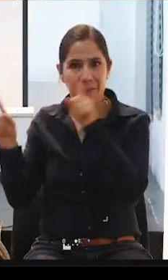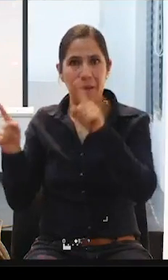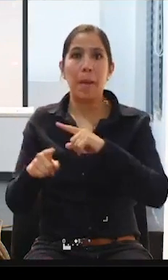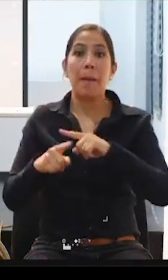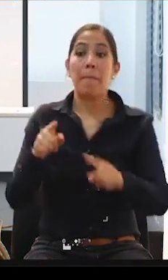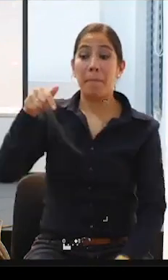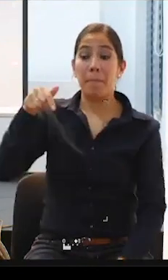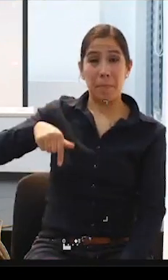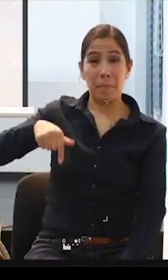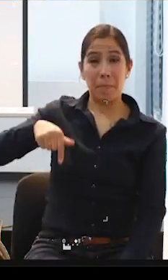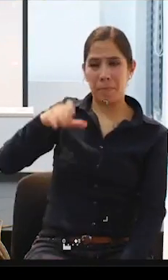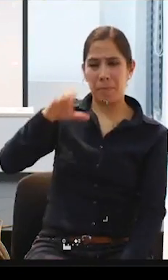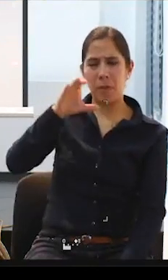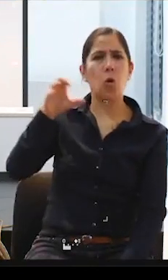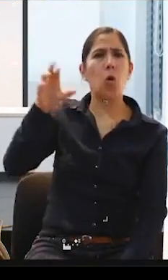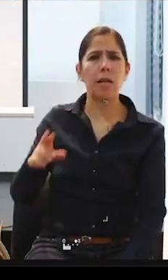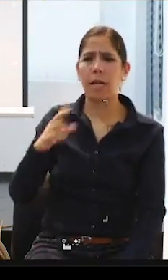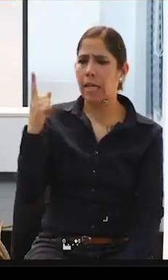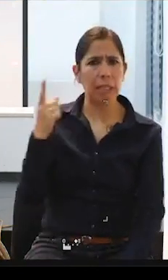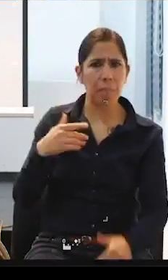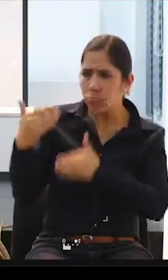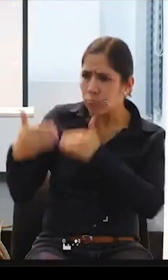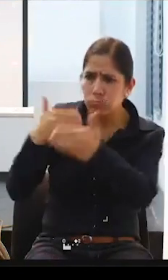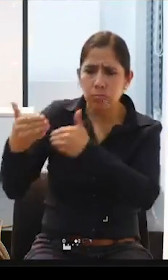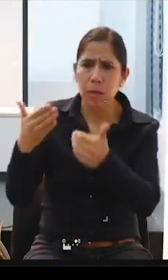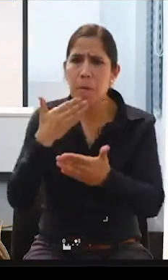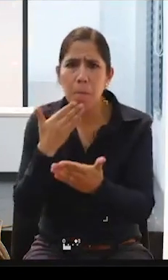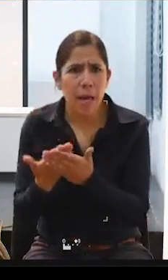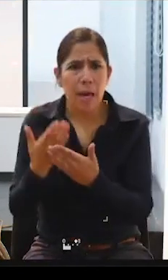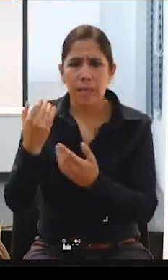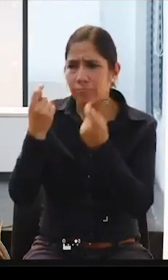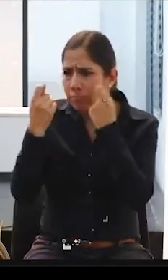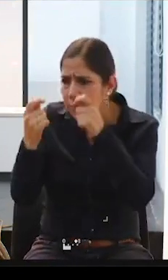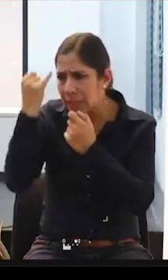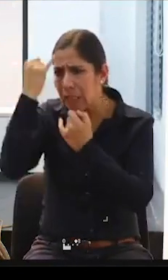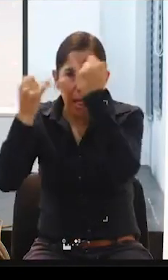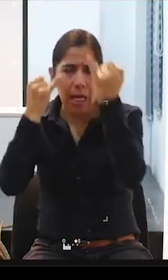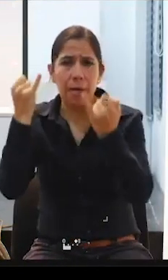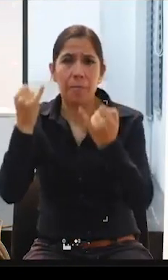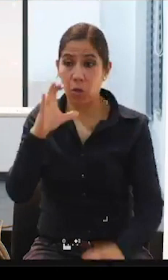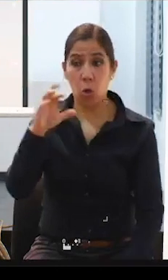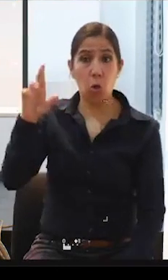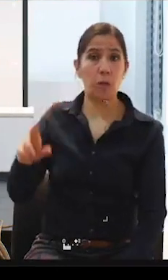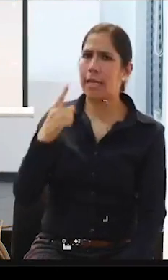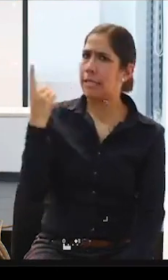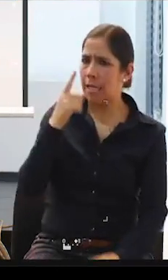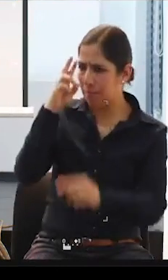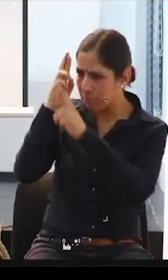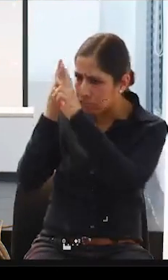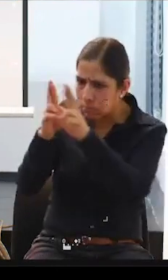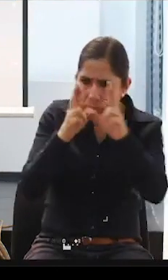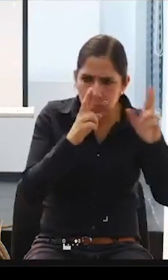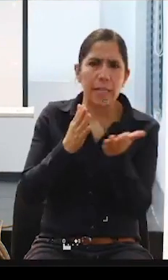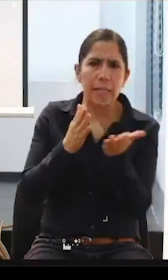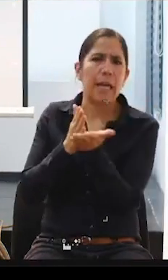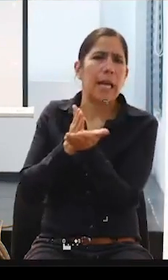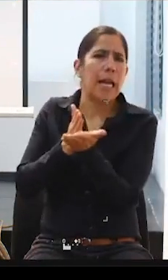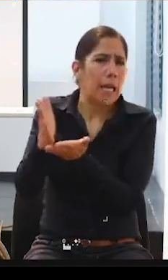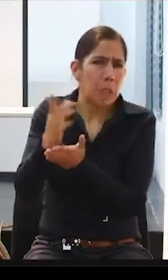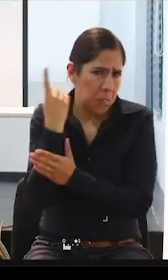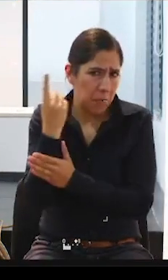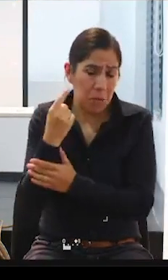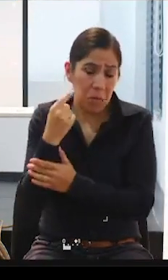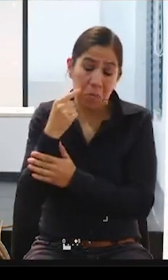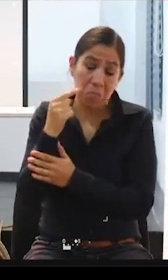sido muy bargo artista, siempre se ha caracterizado por ser un Estado de derecho democrático, social y de derecho, y